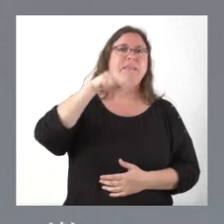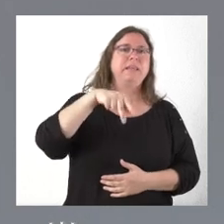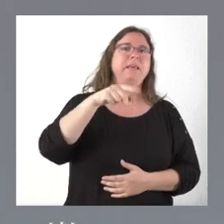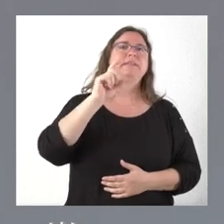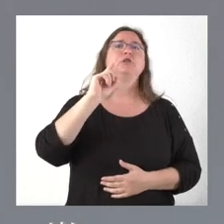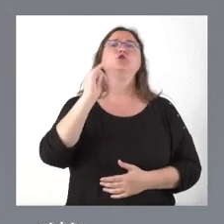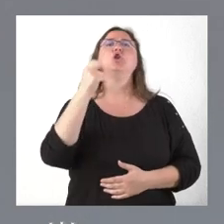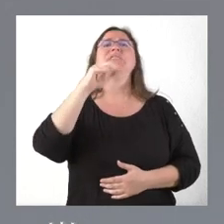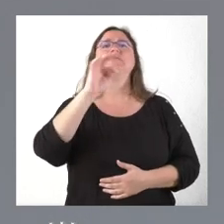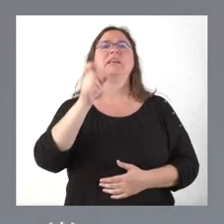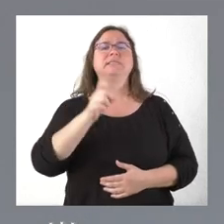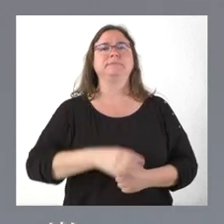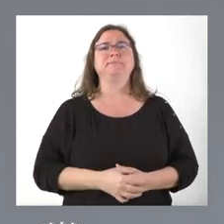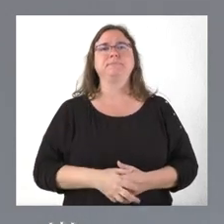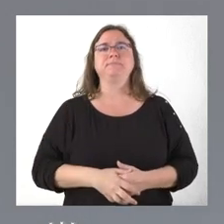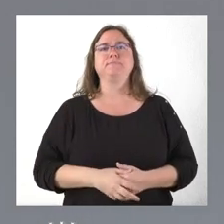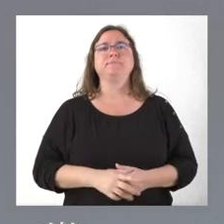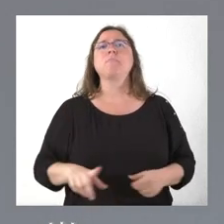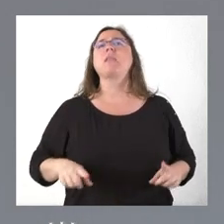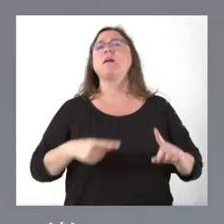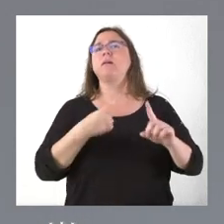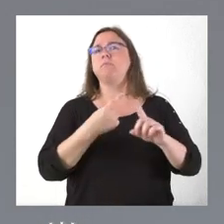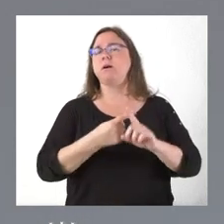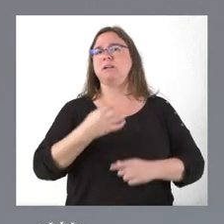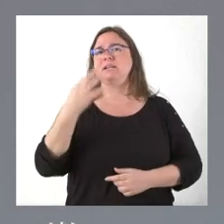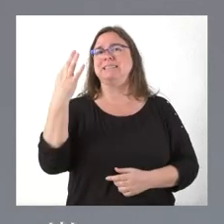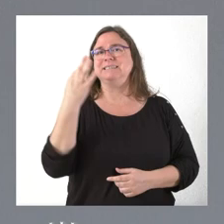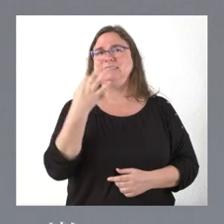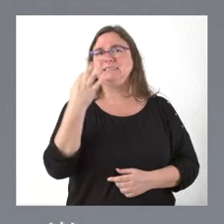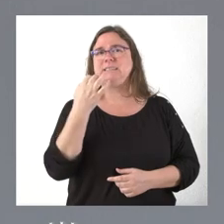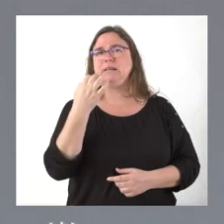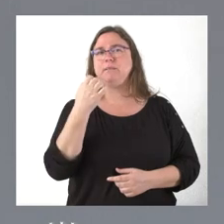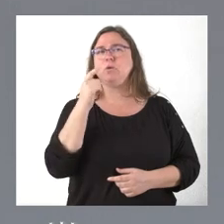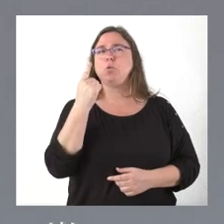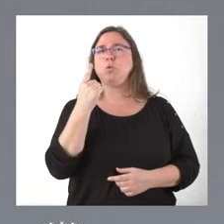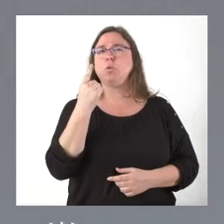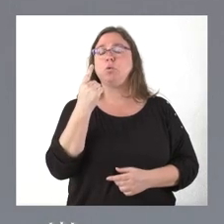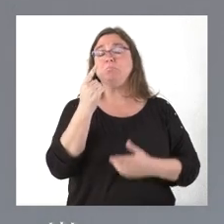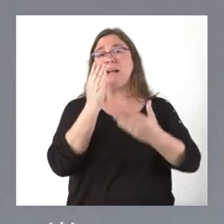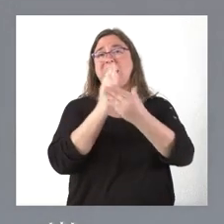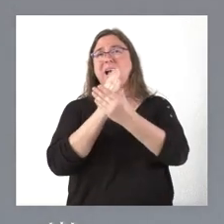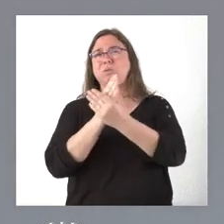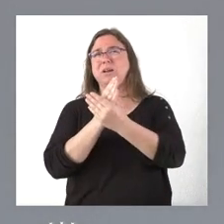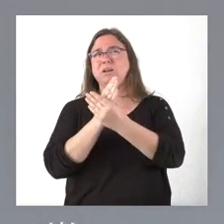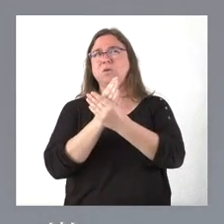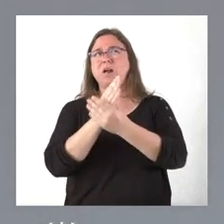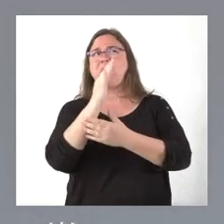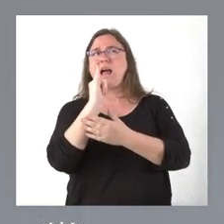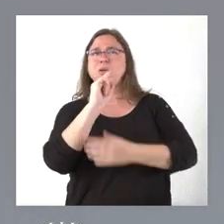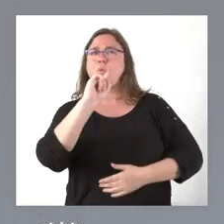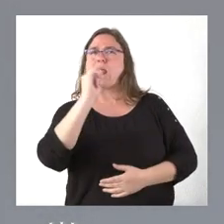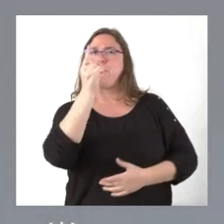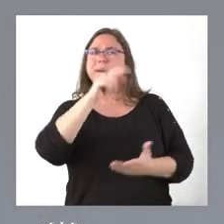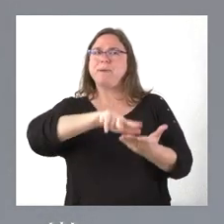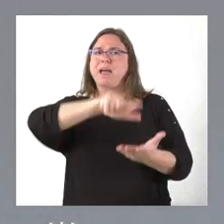tenemos un cartulario que hay una primera edición